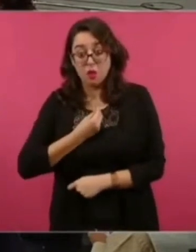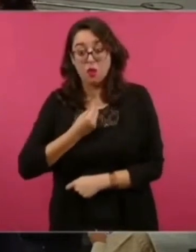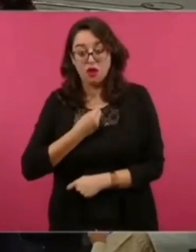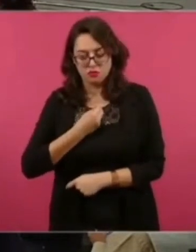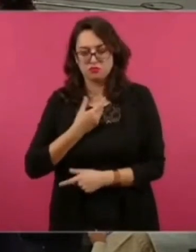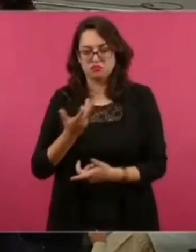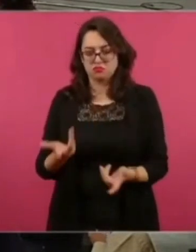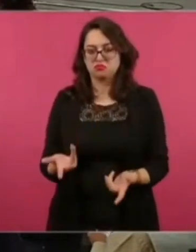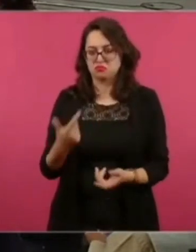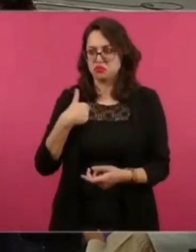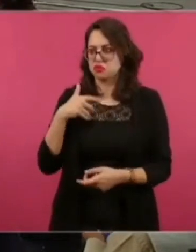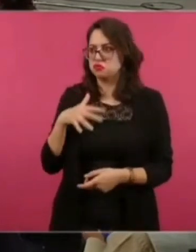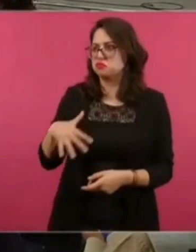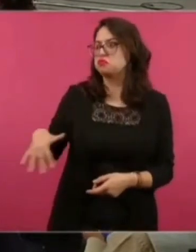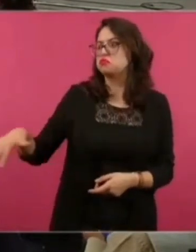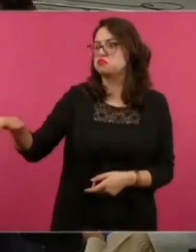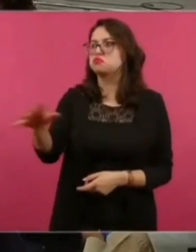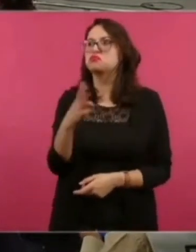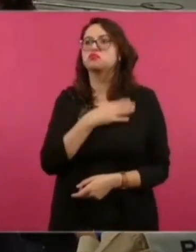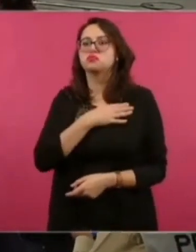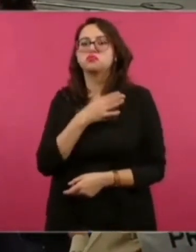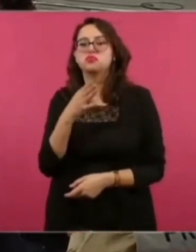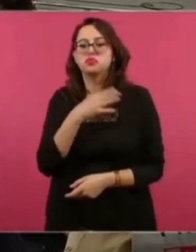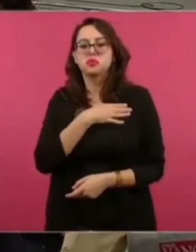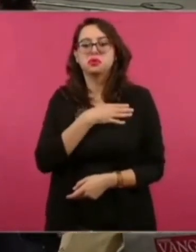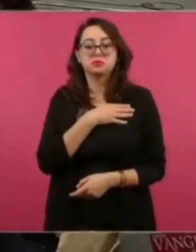no estoy de acuerdo dice él